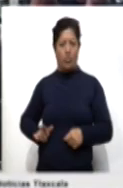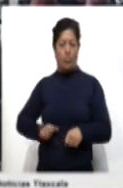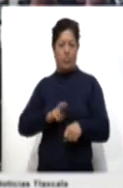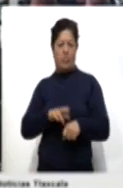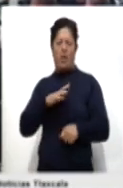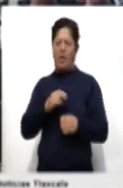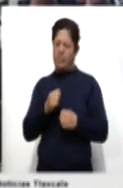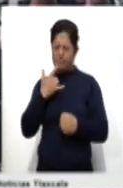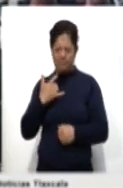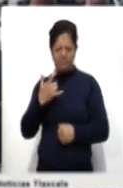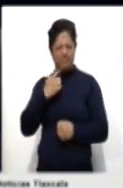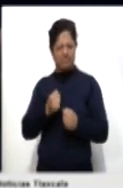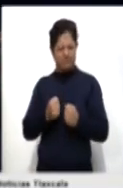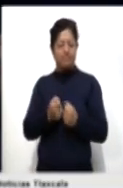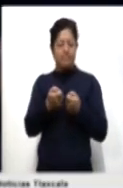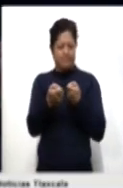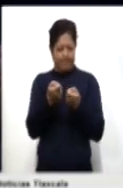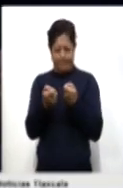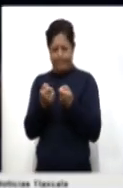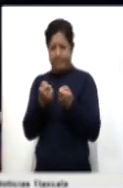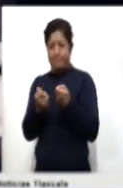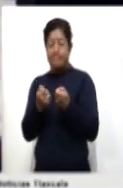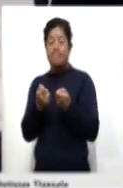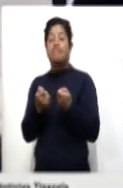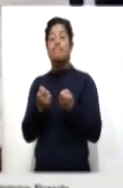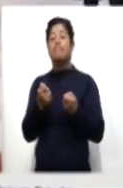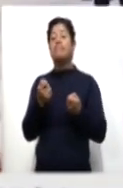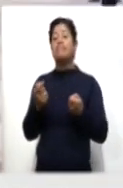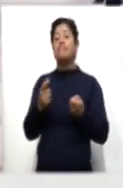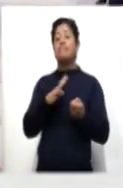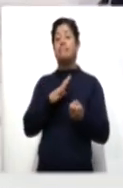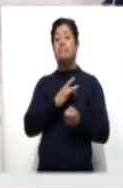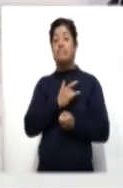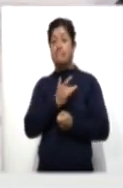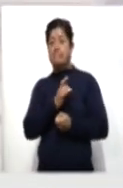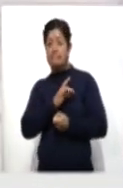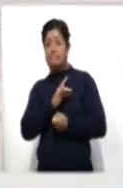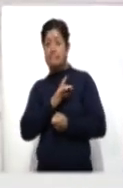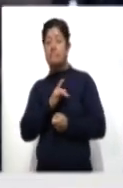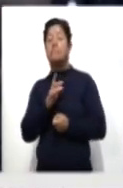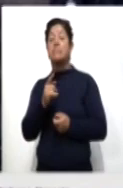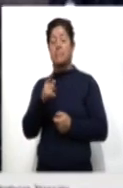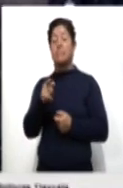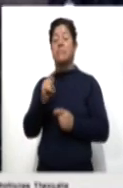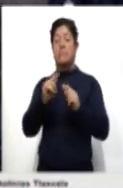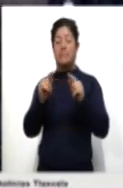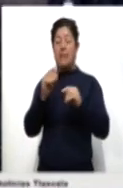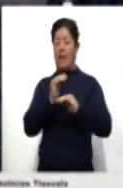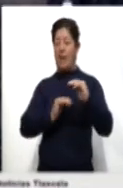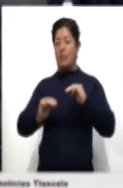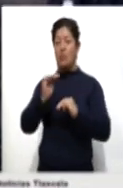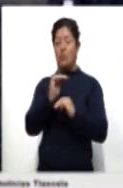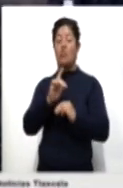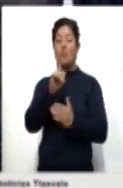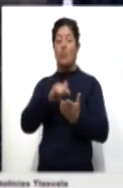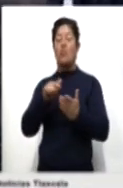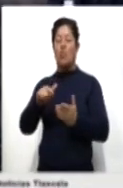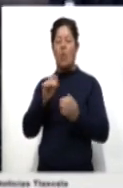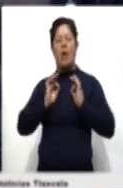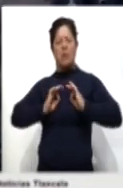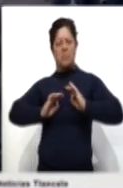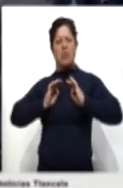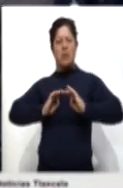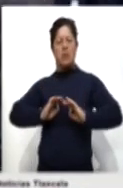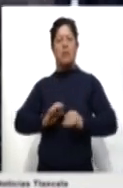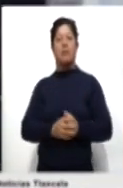importante para contener la inseguridad y lograr que el Estado destaque como una de las entidades más seguras del país. El gobernador